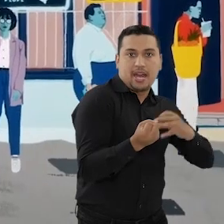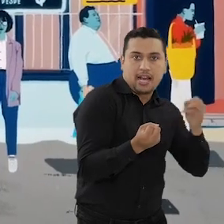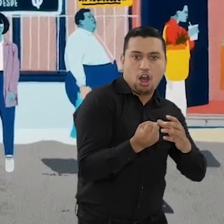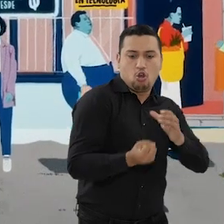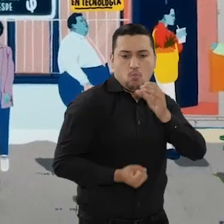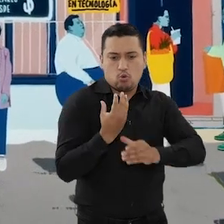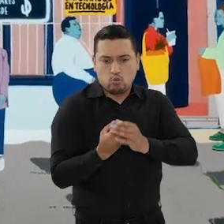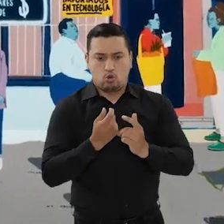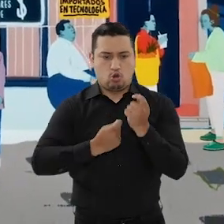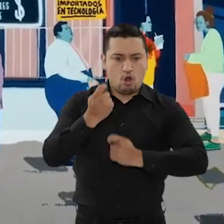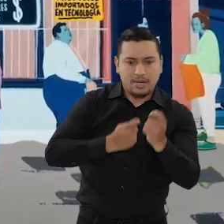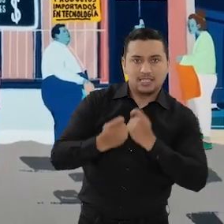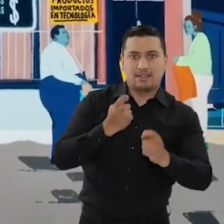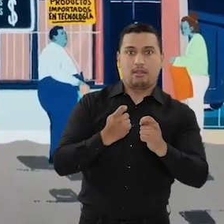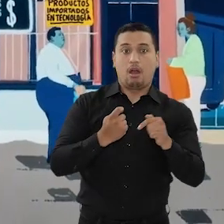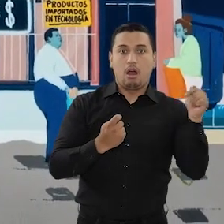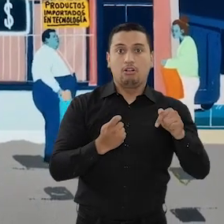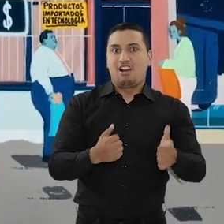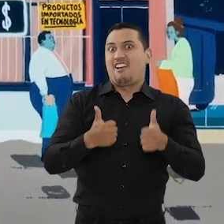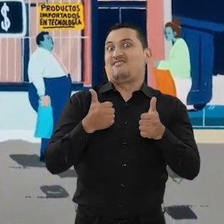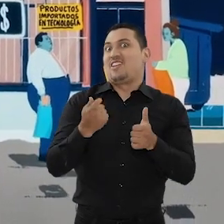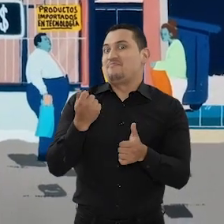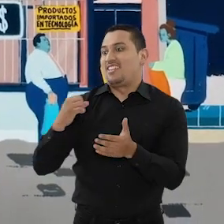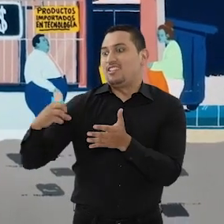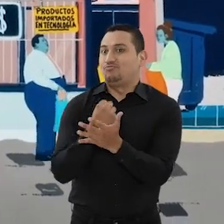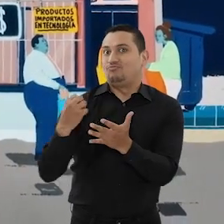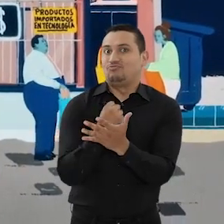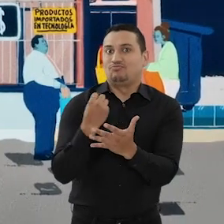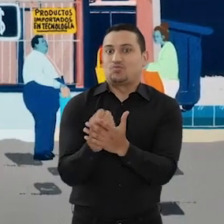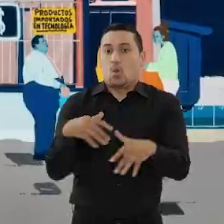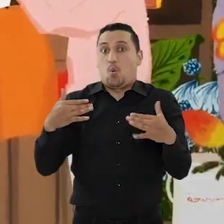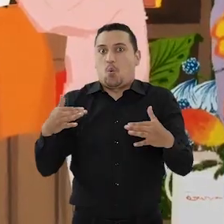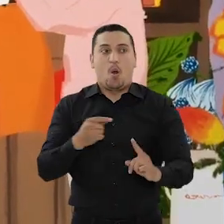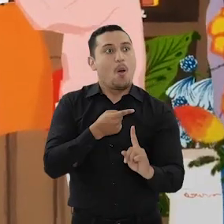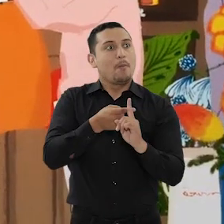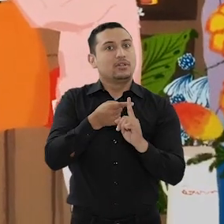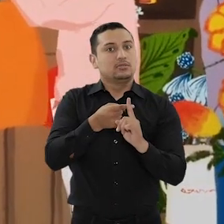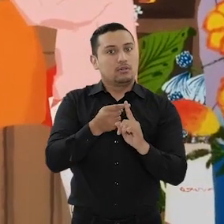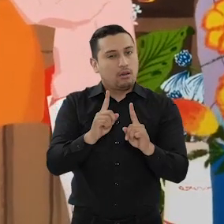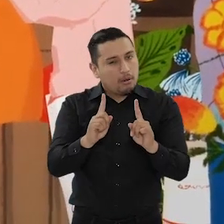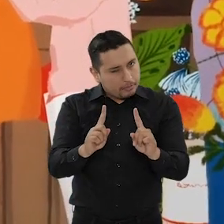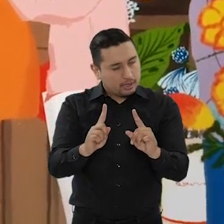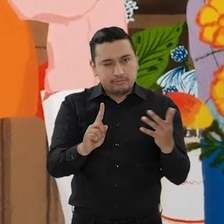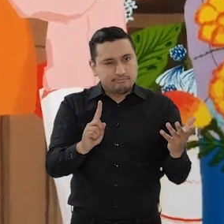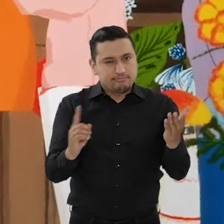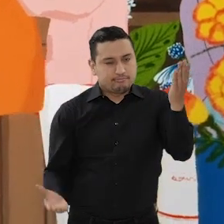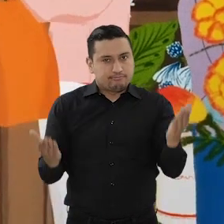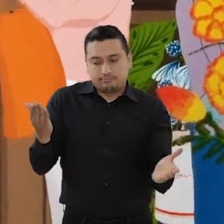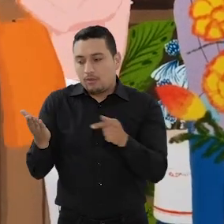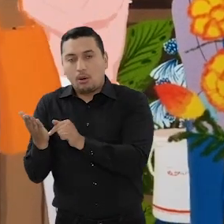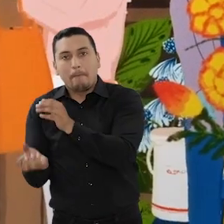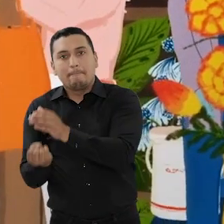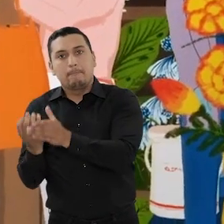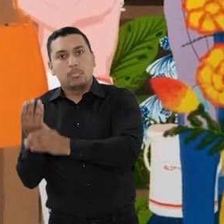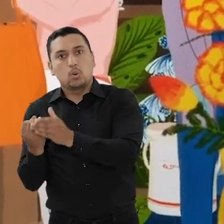productores locales, los comerciantes y vendedores les está yendo muy bien. Pero la producción del país no puede